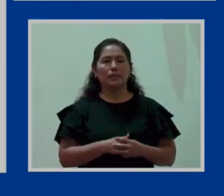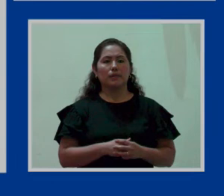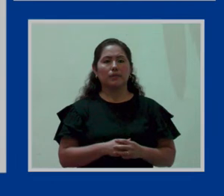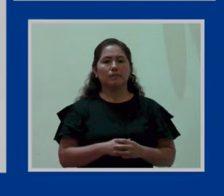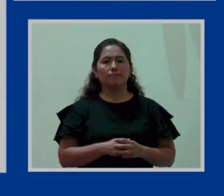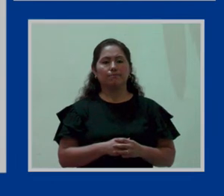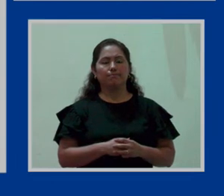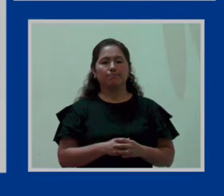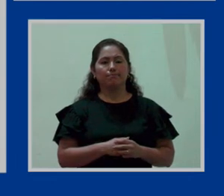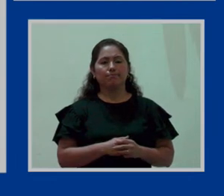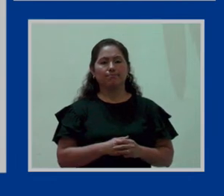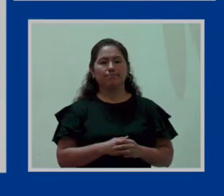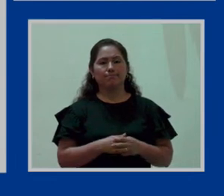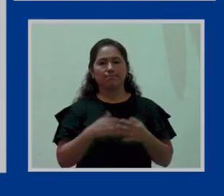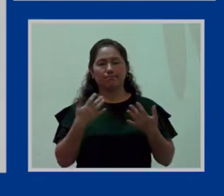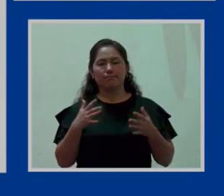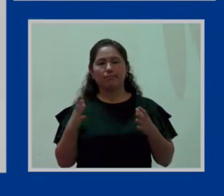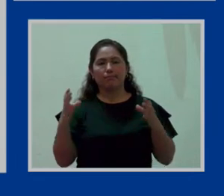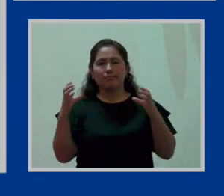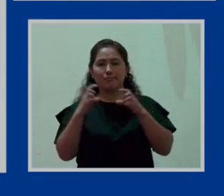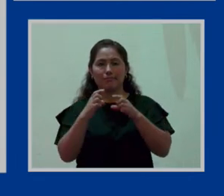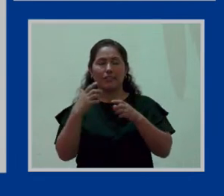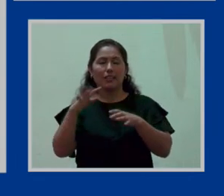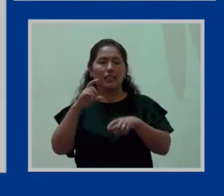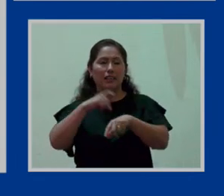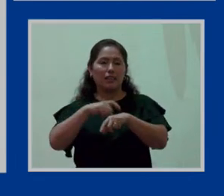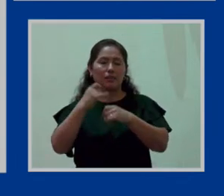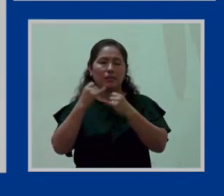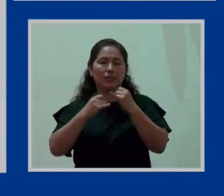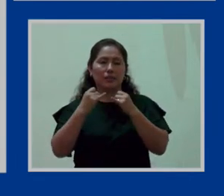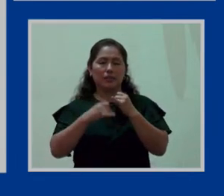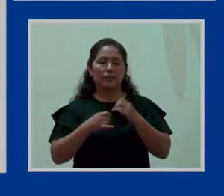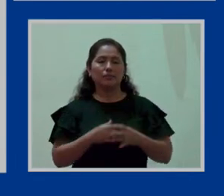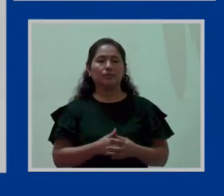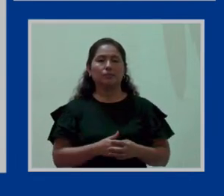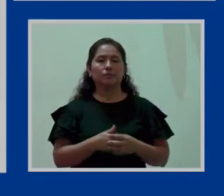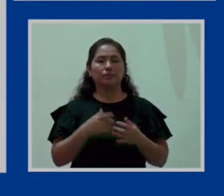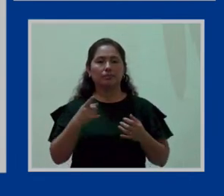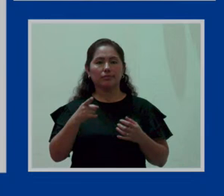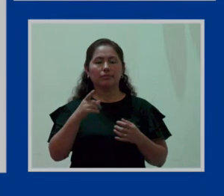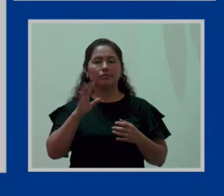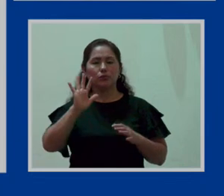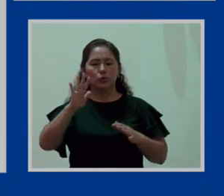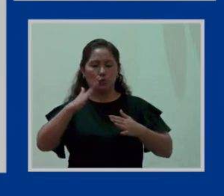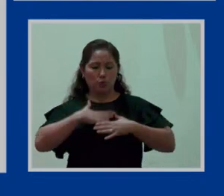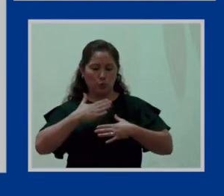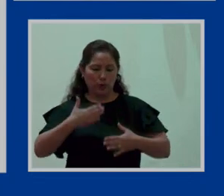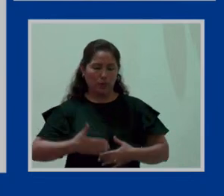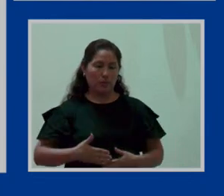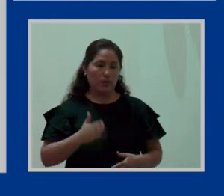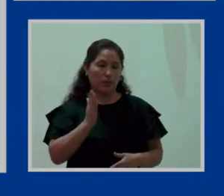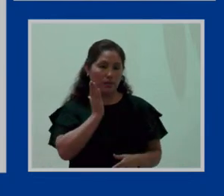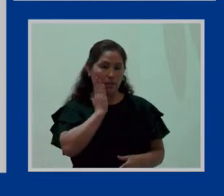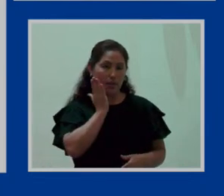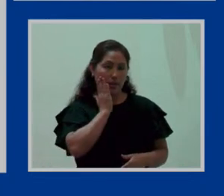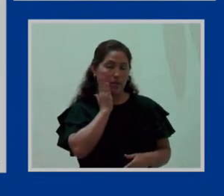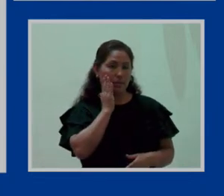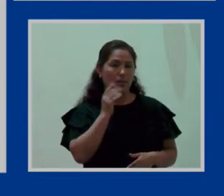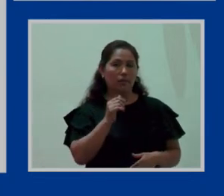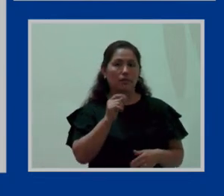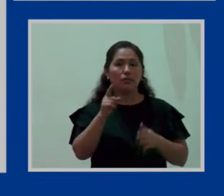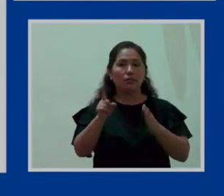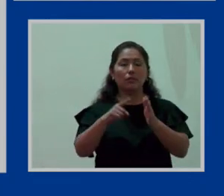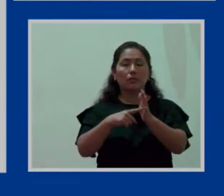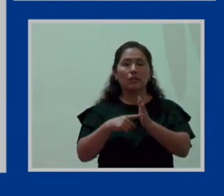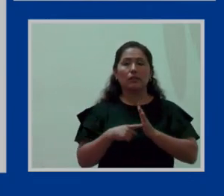el punto final si el organismo de la madre no requiere